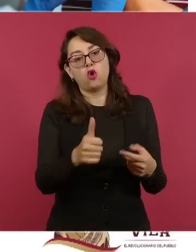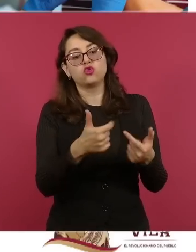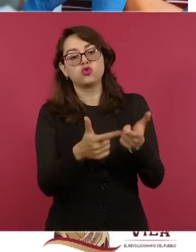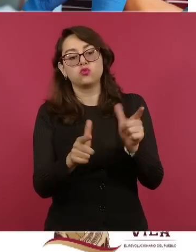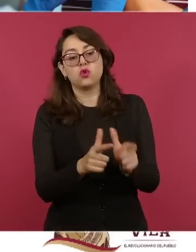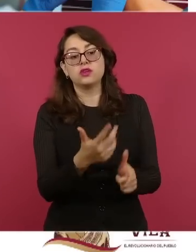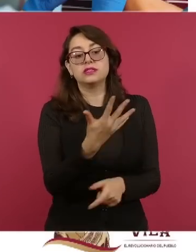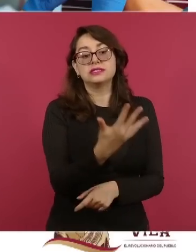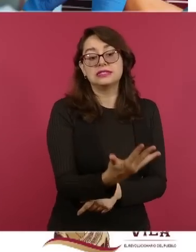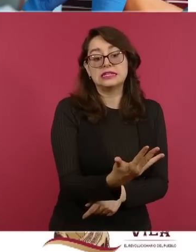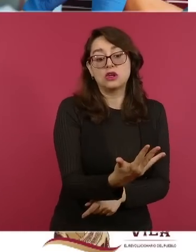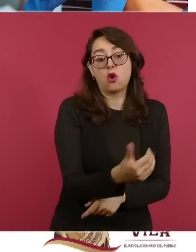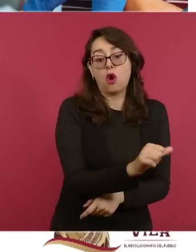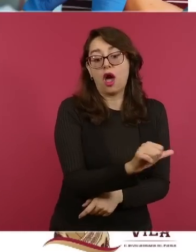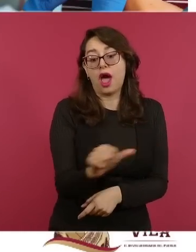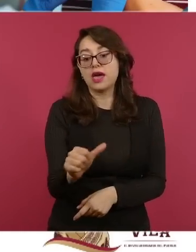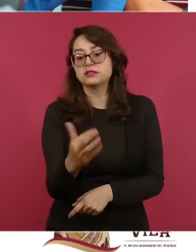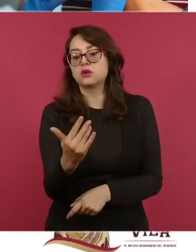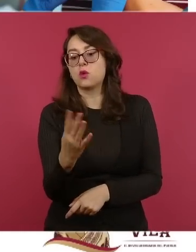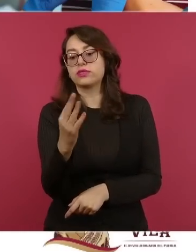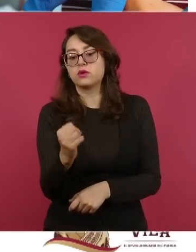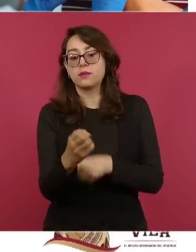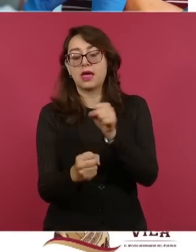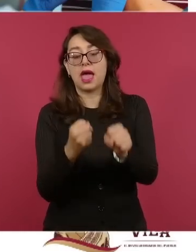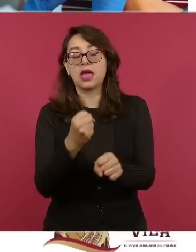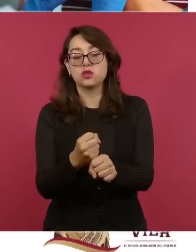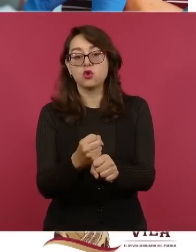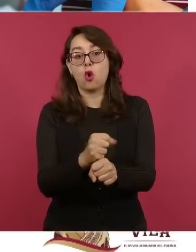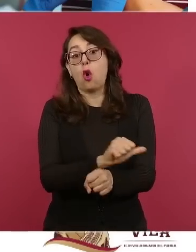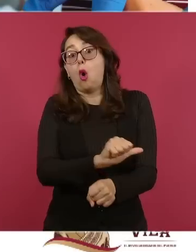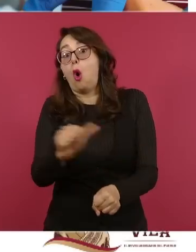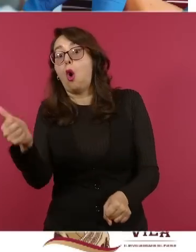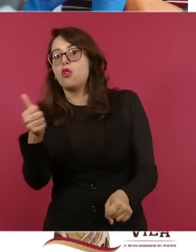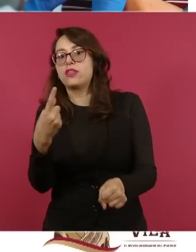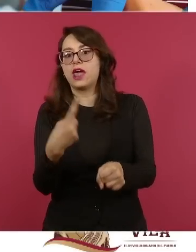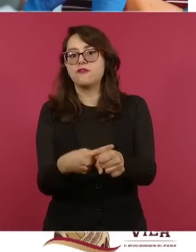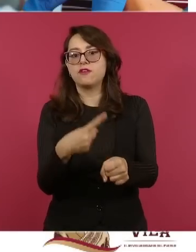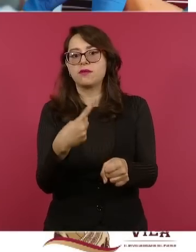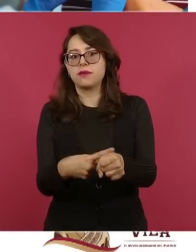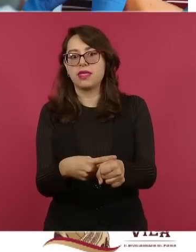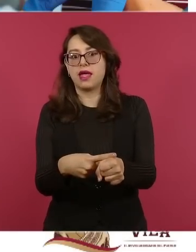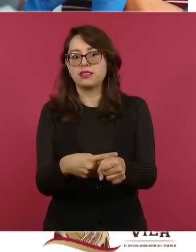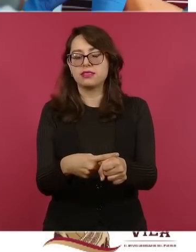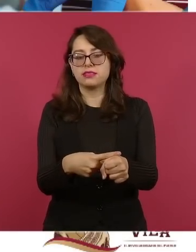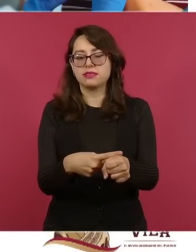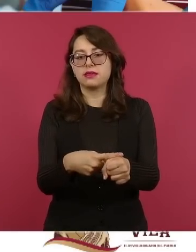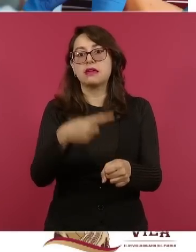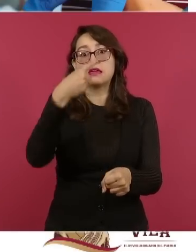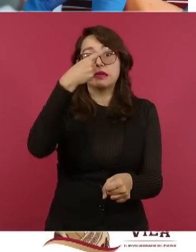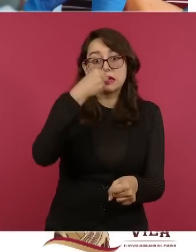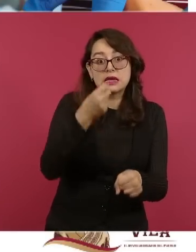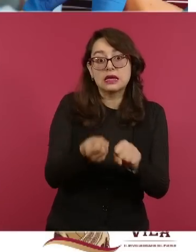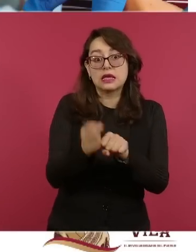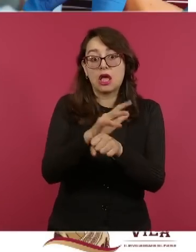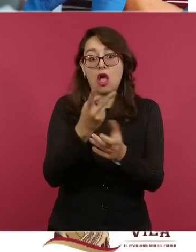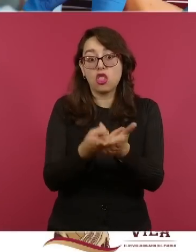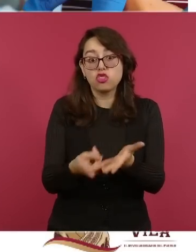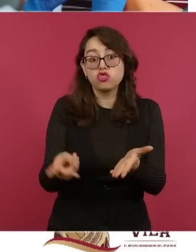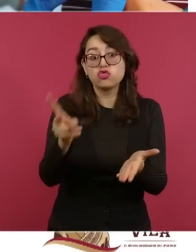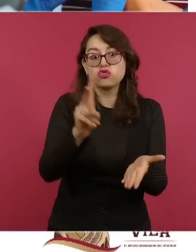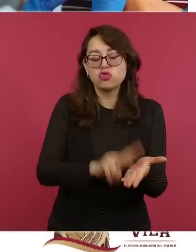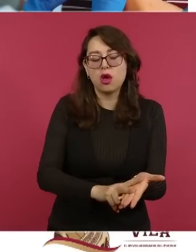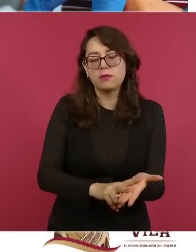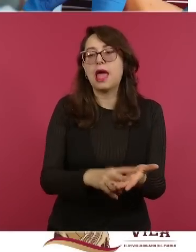que pueden tener algún tipo de comorbilidad que los pone en riesgo, están definidas en esto, enfermedades crónicas o